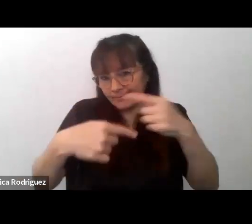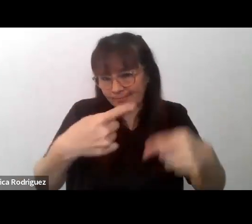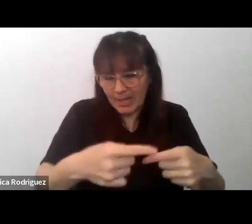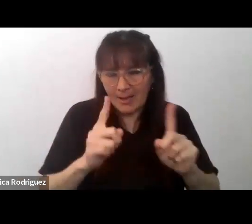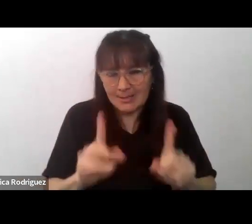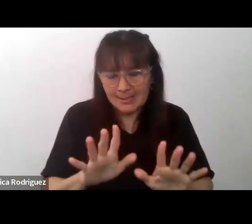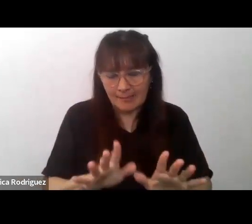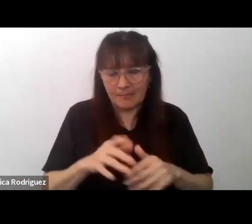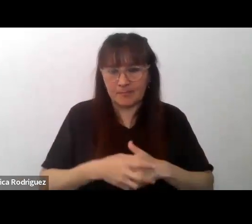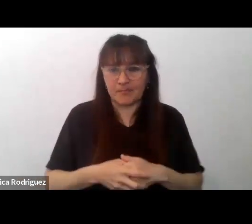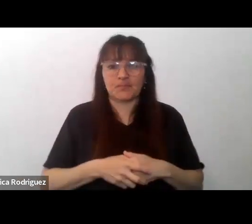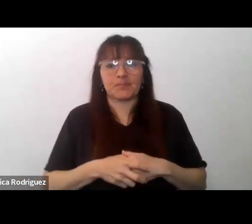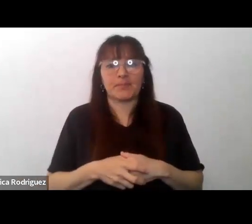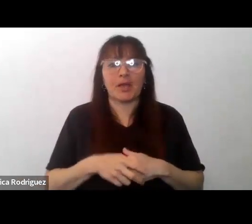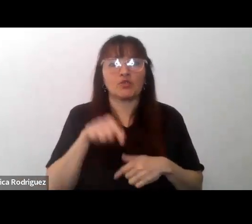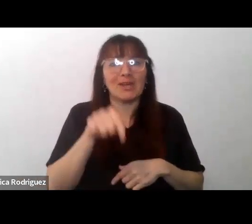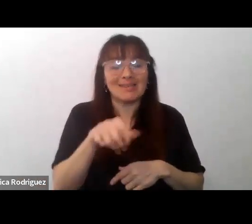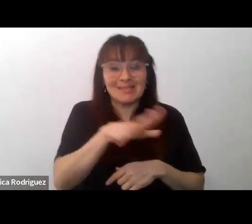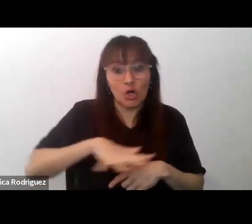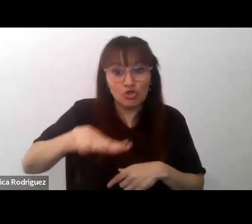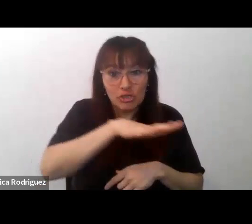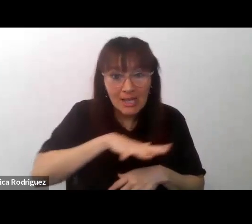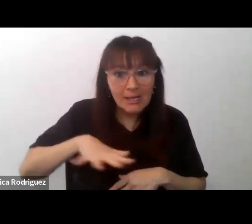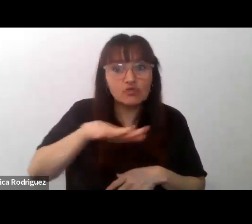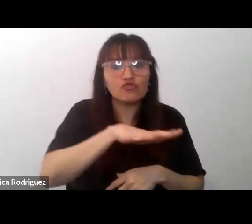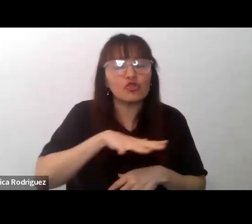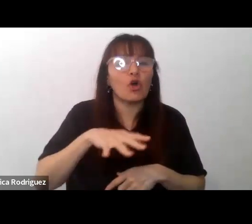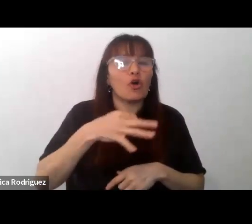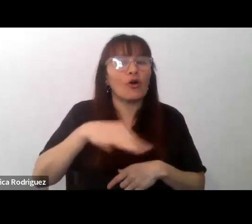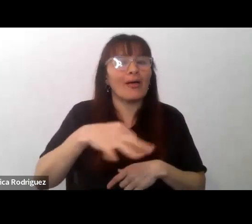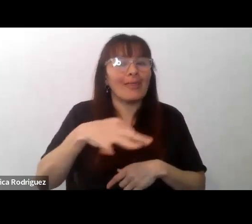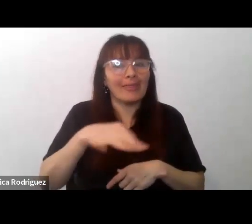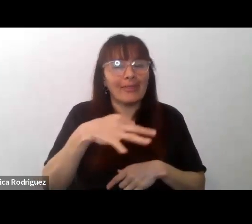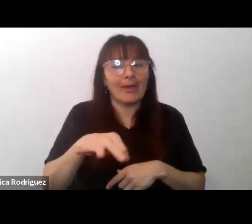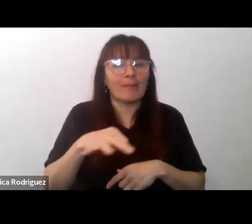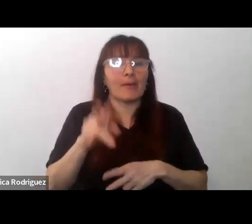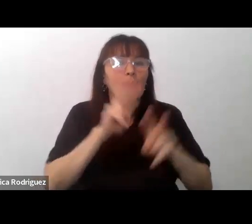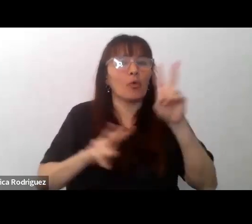etc. Entonces, ese marco debe definirse constantemente.